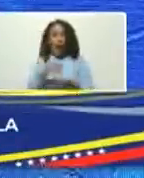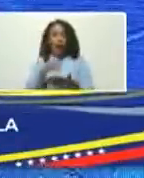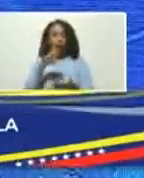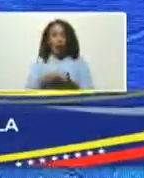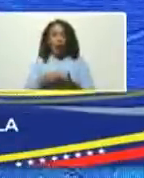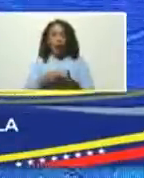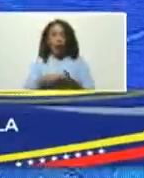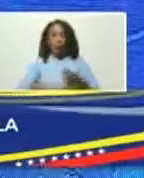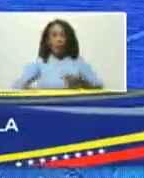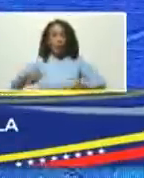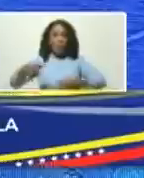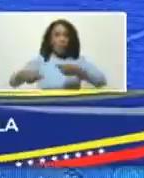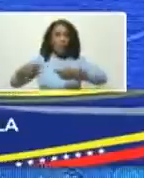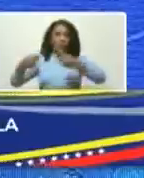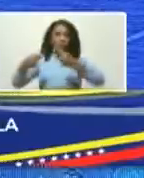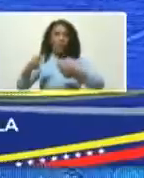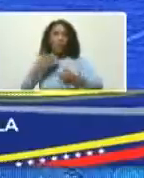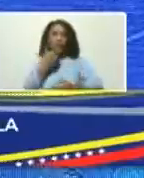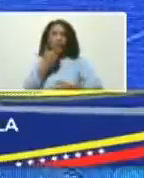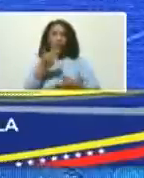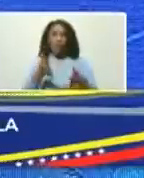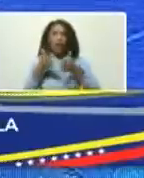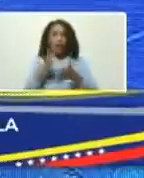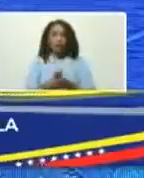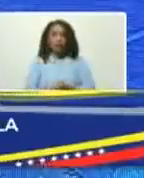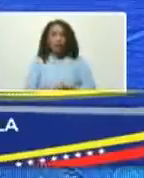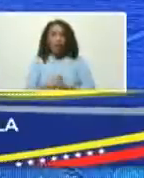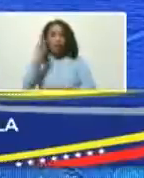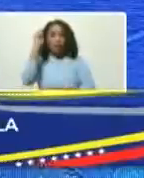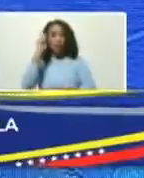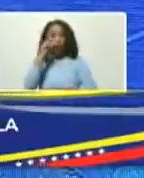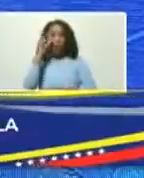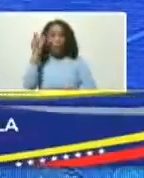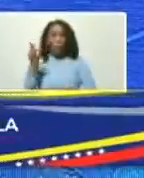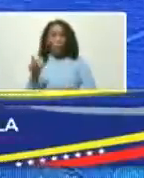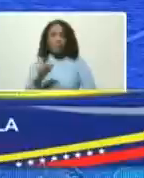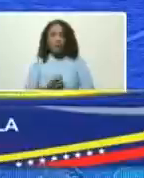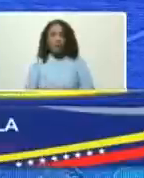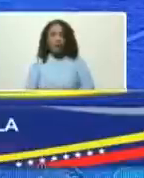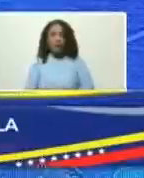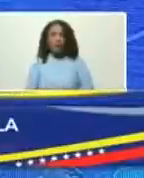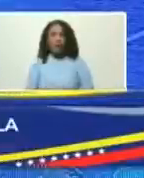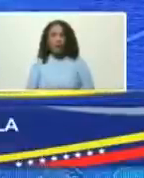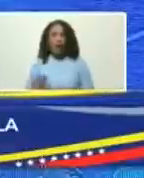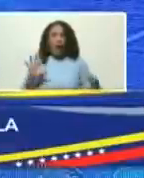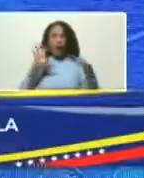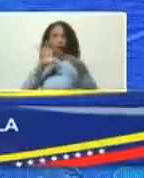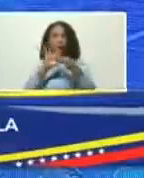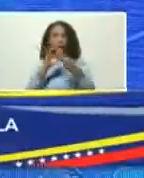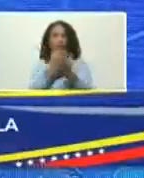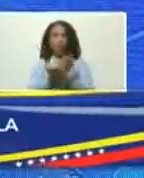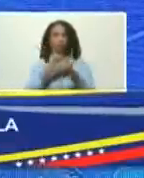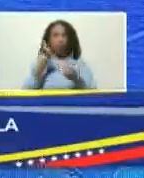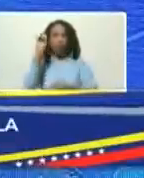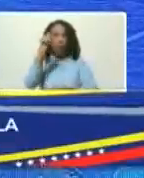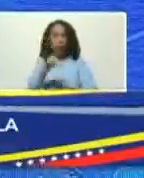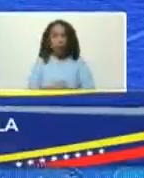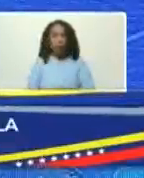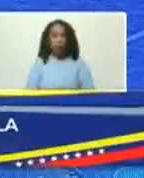raya con raya, el diputado José Gregorio Correa, de Alianza Democrática, también,